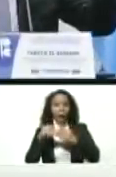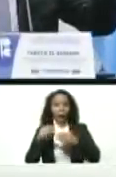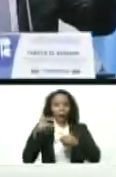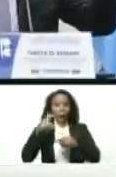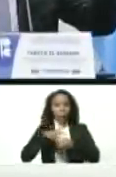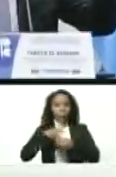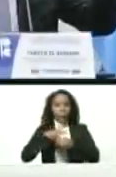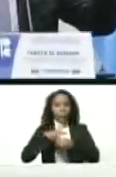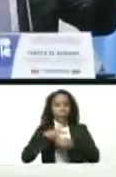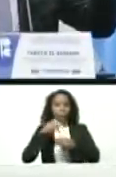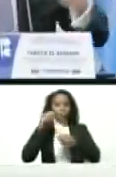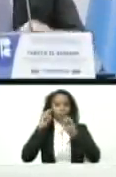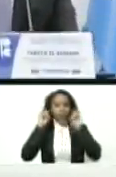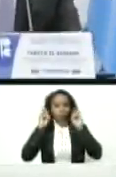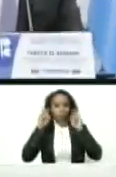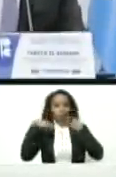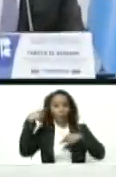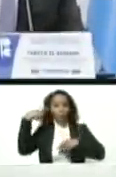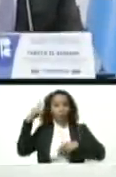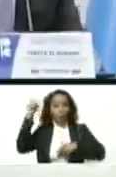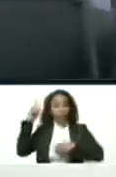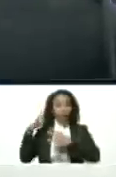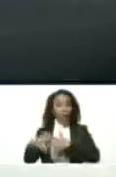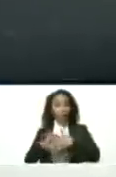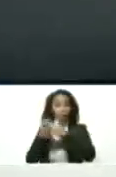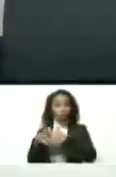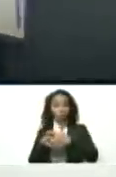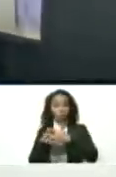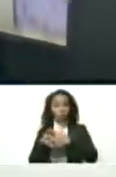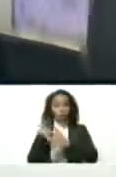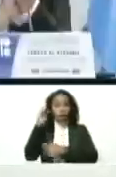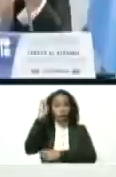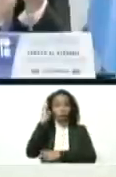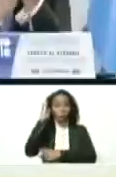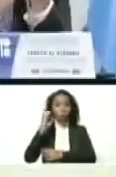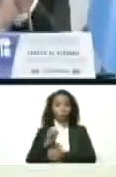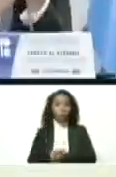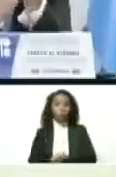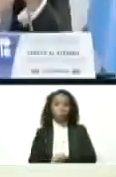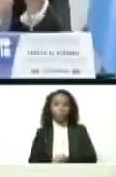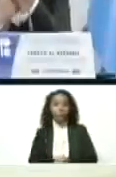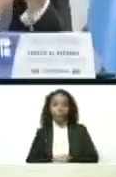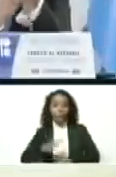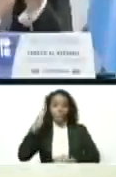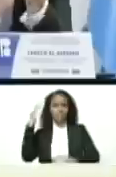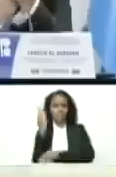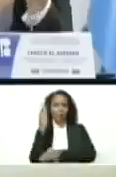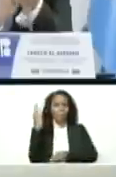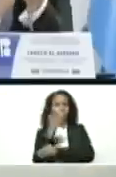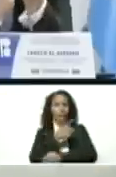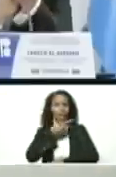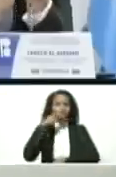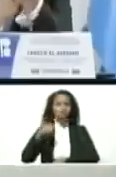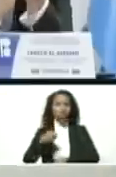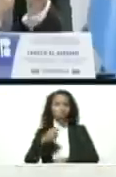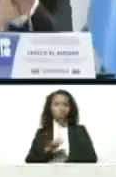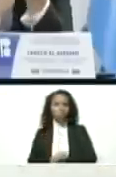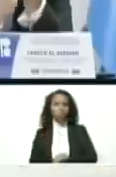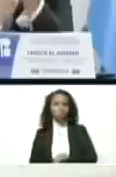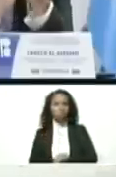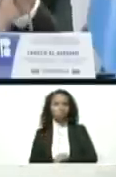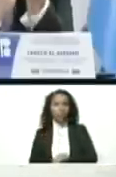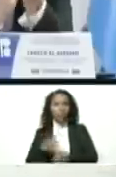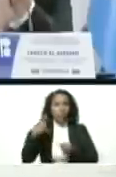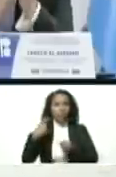Producto de la locura de Estados Unidos, y de Europa, de sancionar a Rusia. El